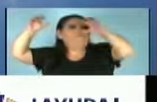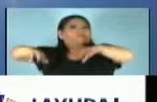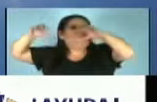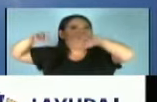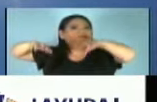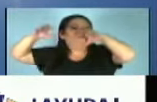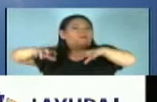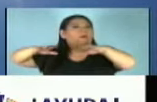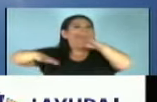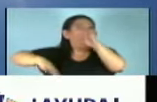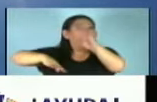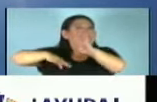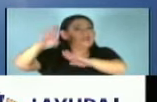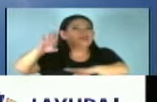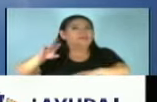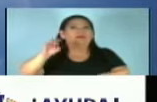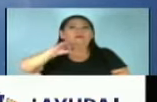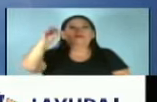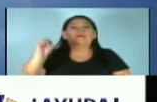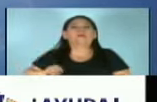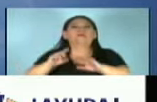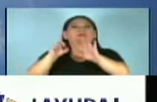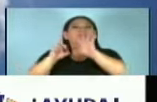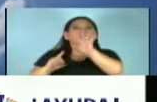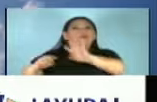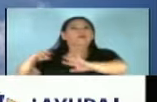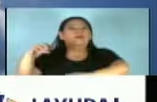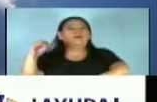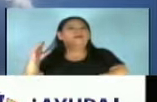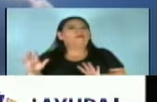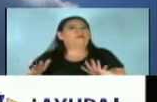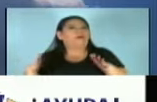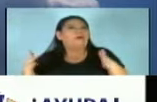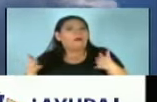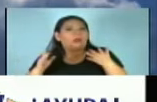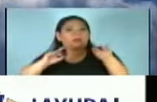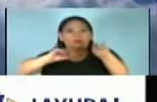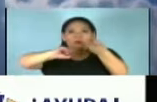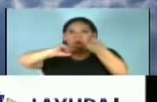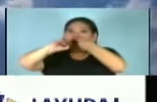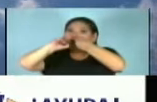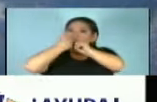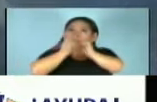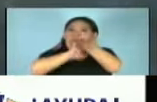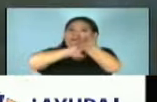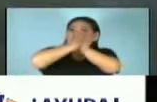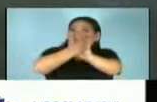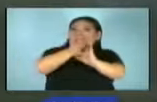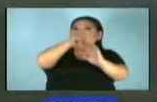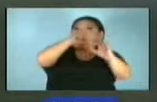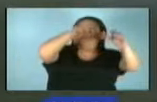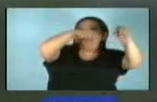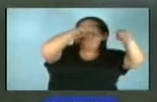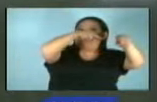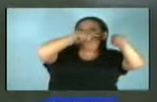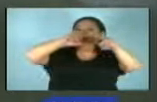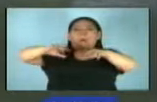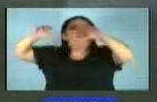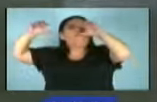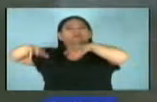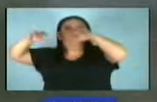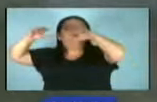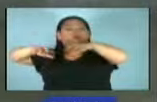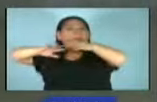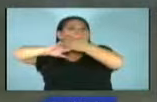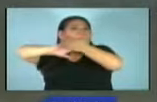paso a incrementar hasta un 60% que se produzca una transición hacia la niña. Es decir, cambios climáticos